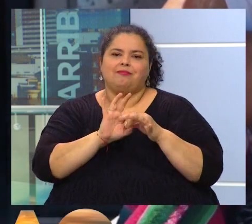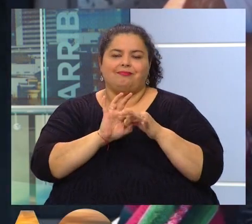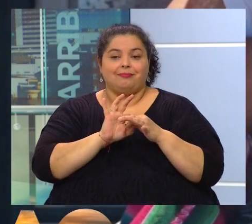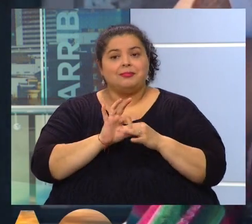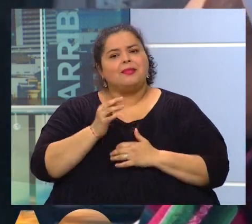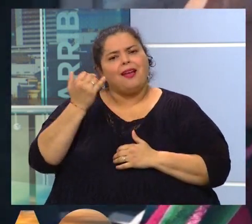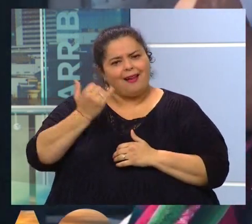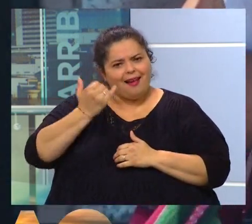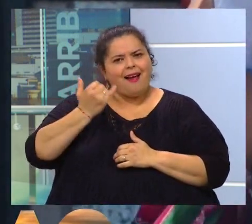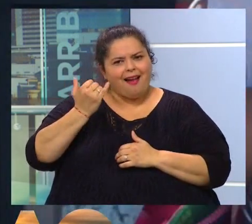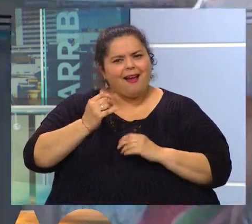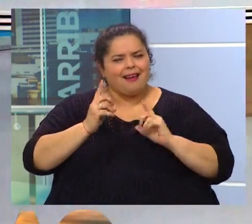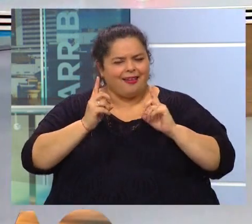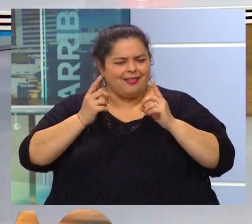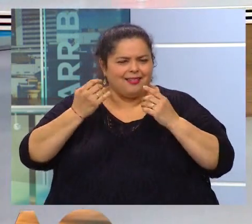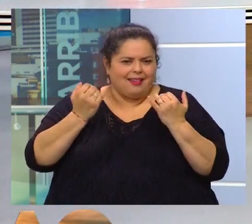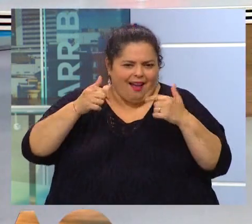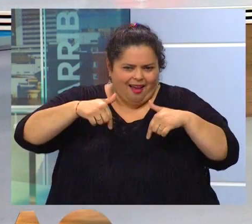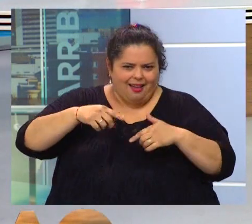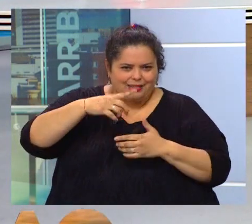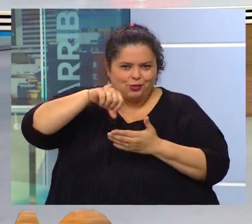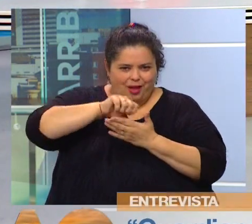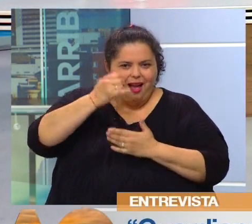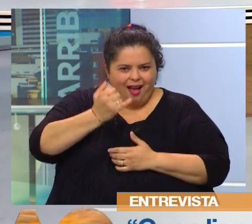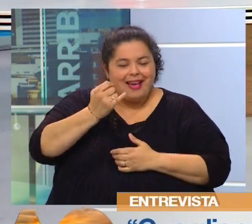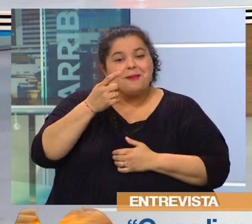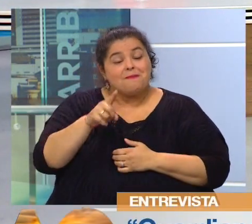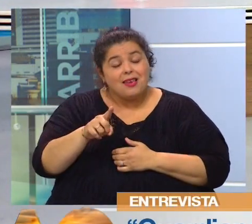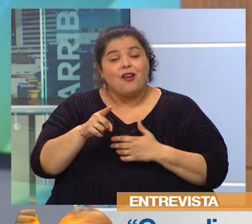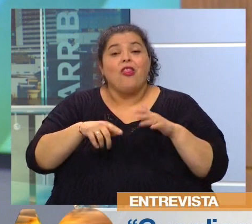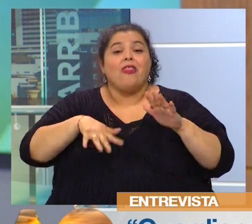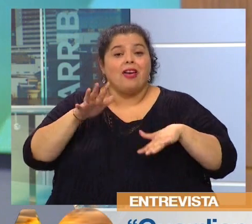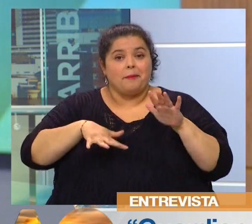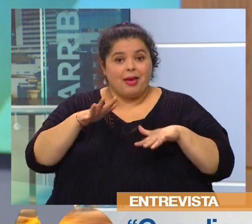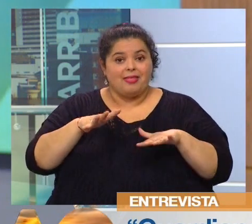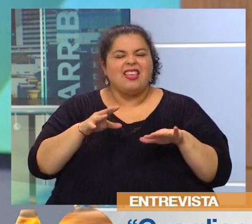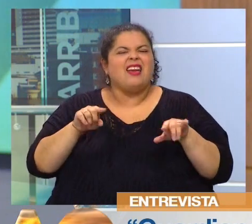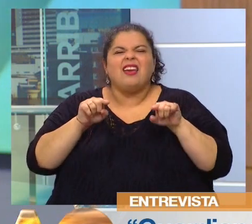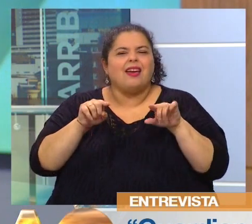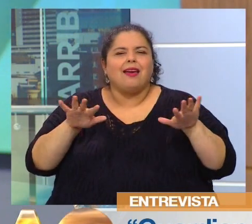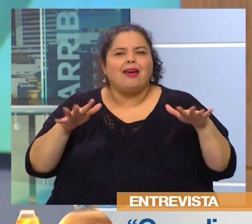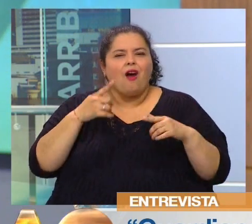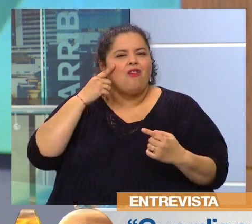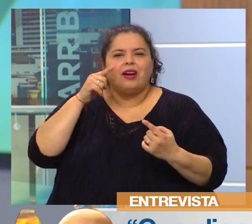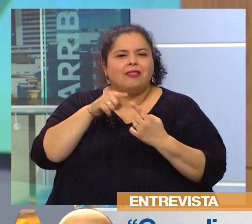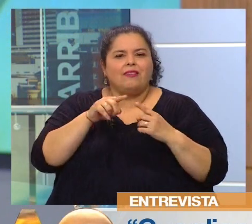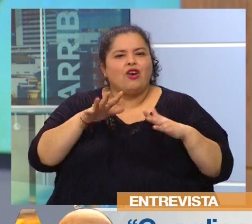hay... Sí, sí, sí. Ahora, depende lo que quieras encontrar, ¿no?